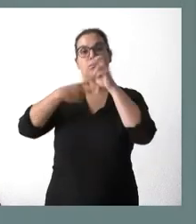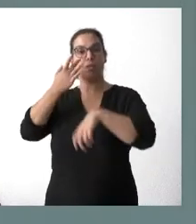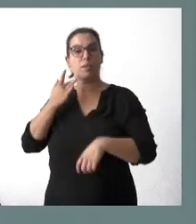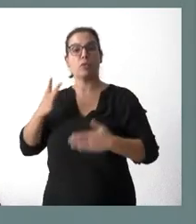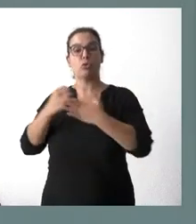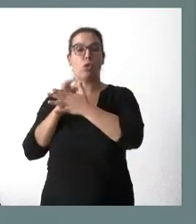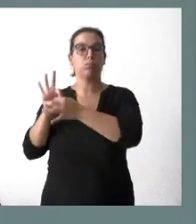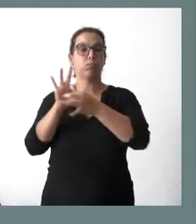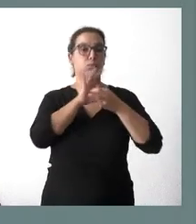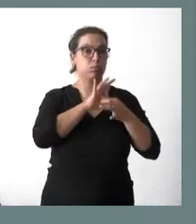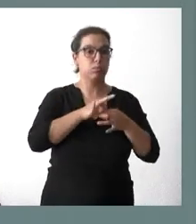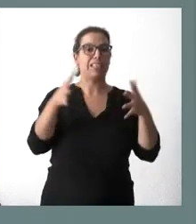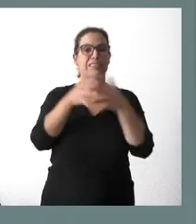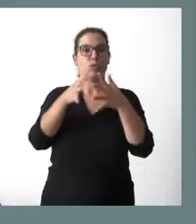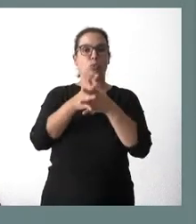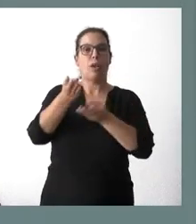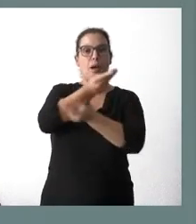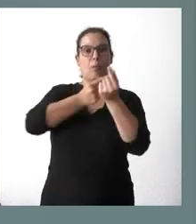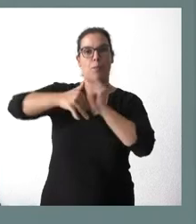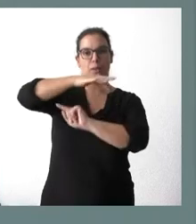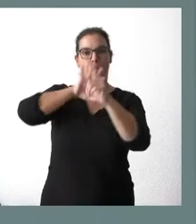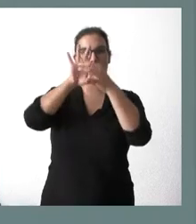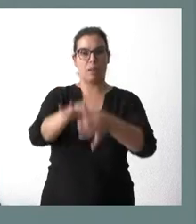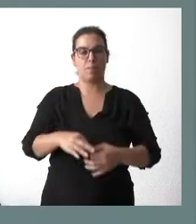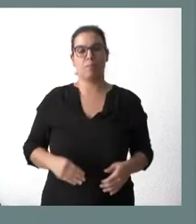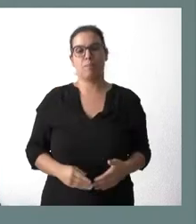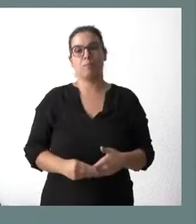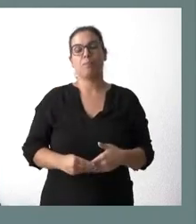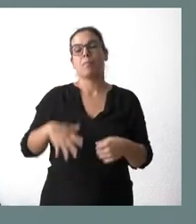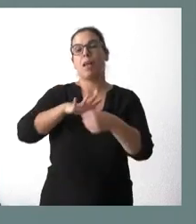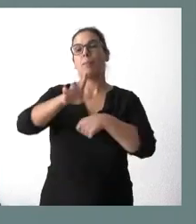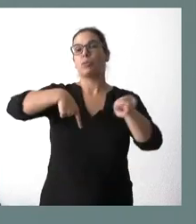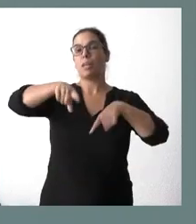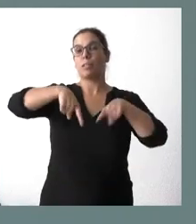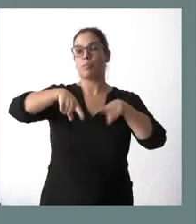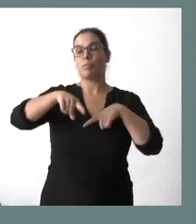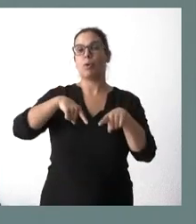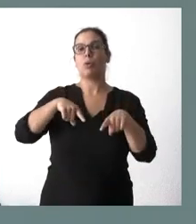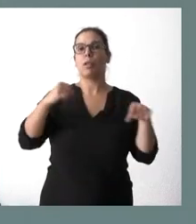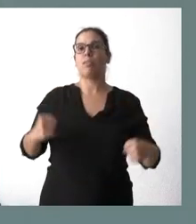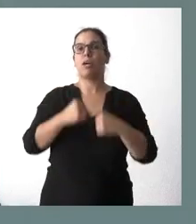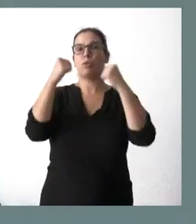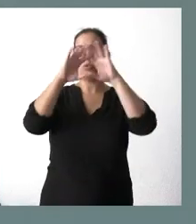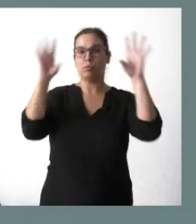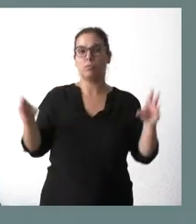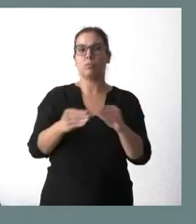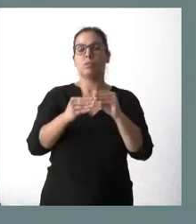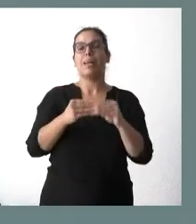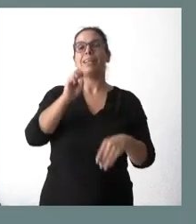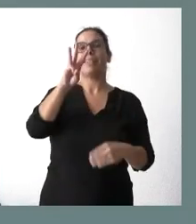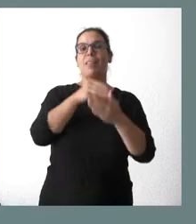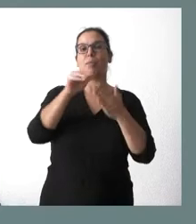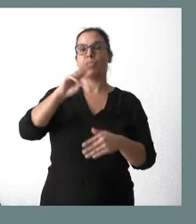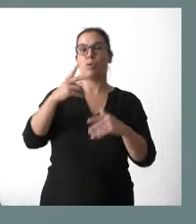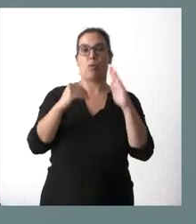vinculadas a infraestructuras de carácter ambiental. En el ámbito del transporte, una actuación global superior a los 13 millones de euros, los